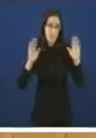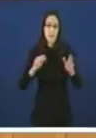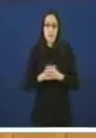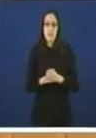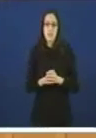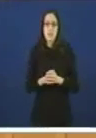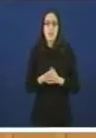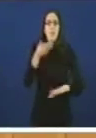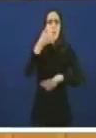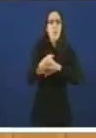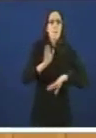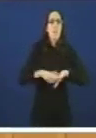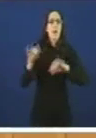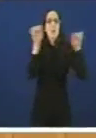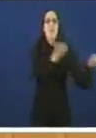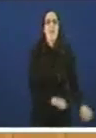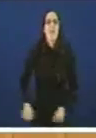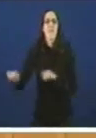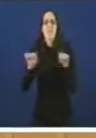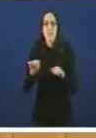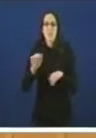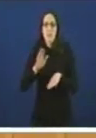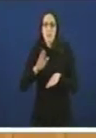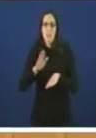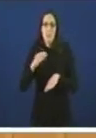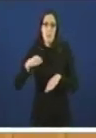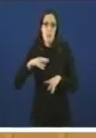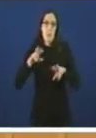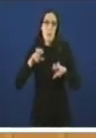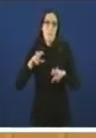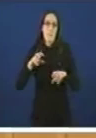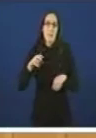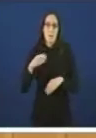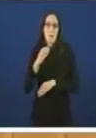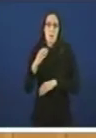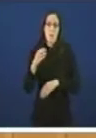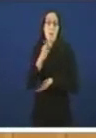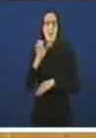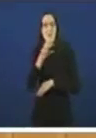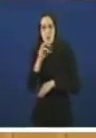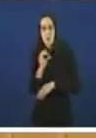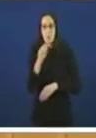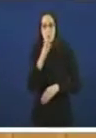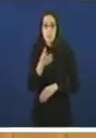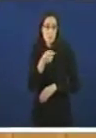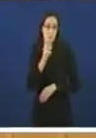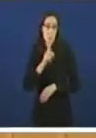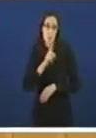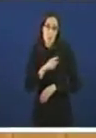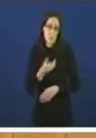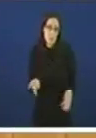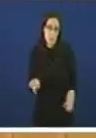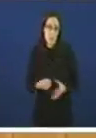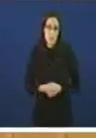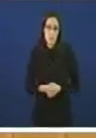A defender Que se levantase o Beto Astano Non reinventa a historia Porque iso é mentir Iso é